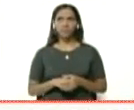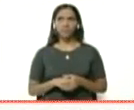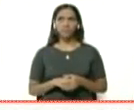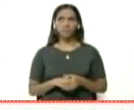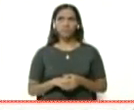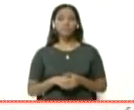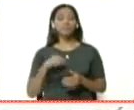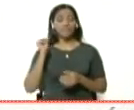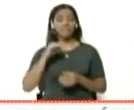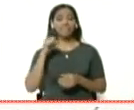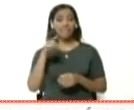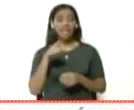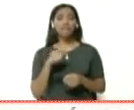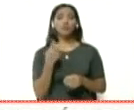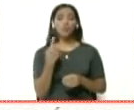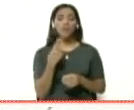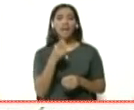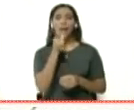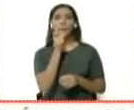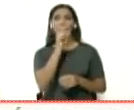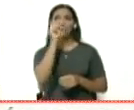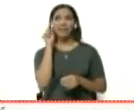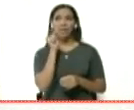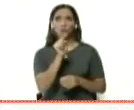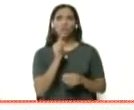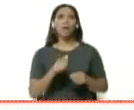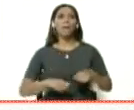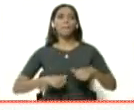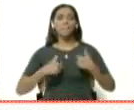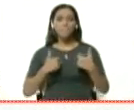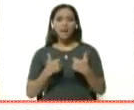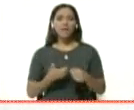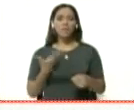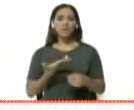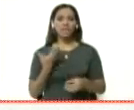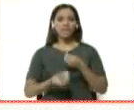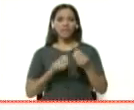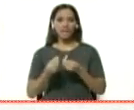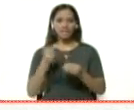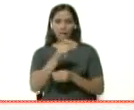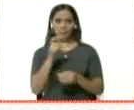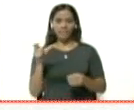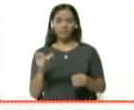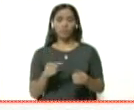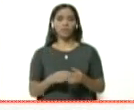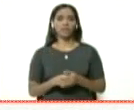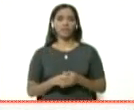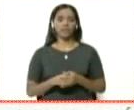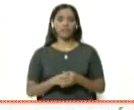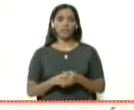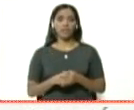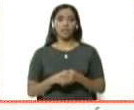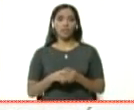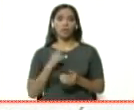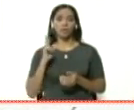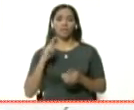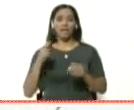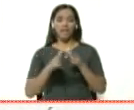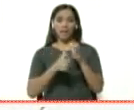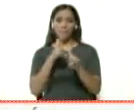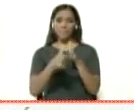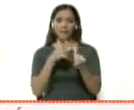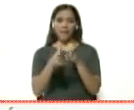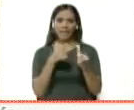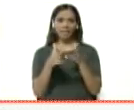Sí, esa es una de las preguntas más frecuentes que se hace la gente porque, bueno, los que usan el metro de manera